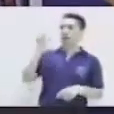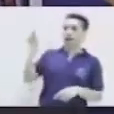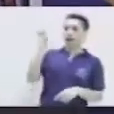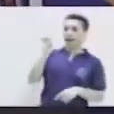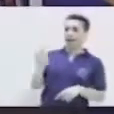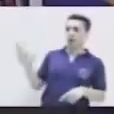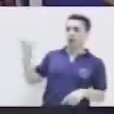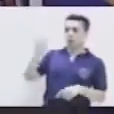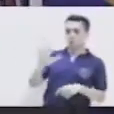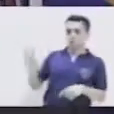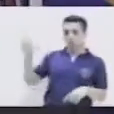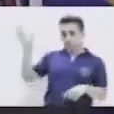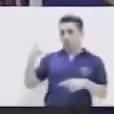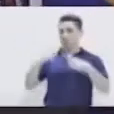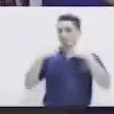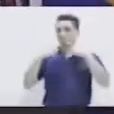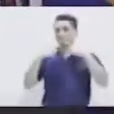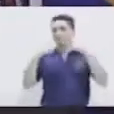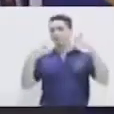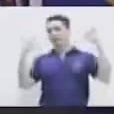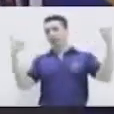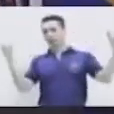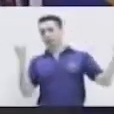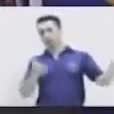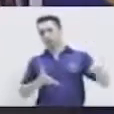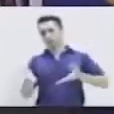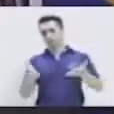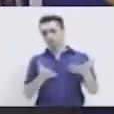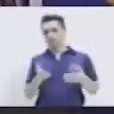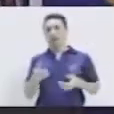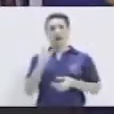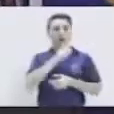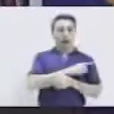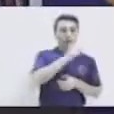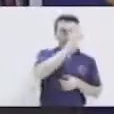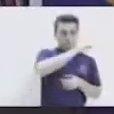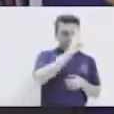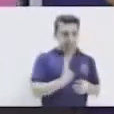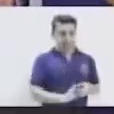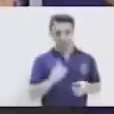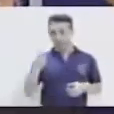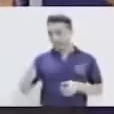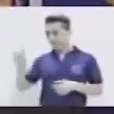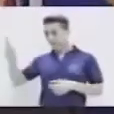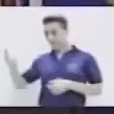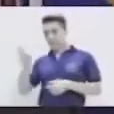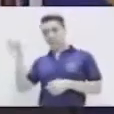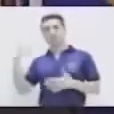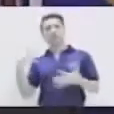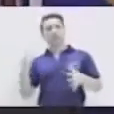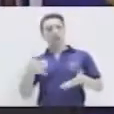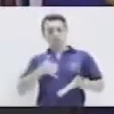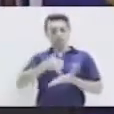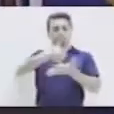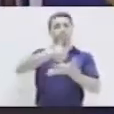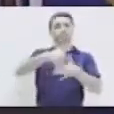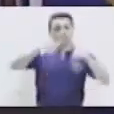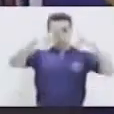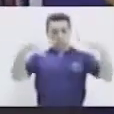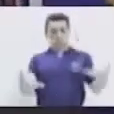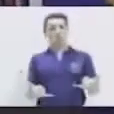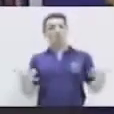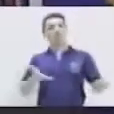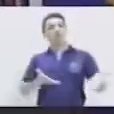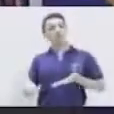muy famoso en el fútbol. Ellos dos han sido campeones en el fútbol. ¡Muy bien! Ahora